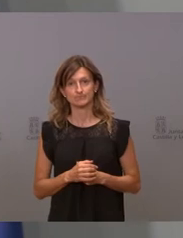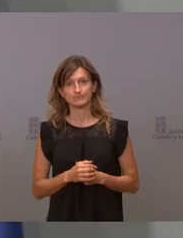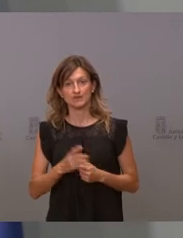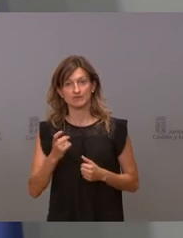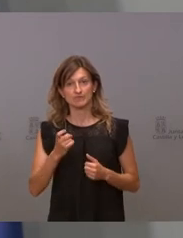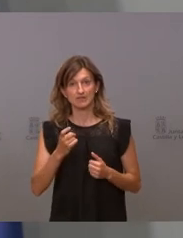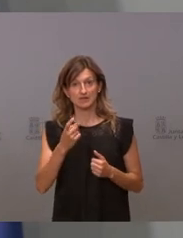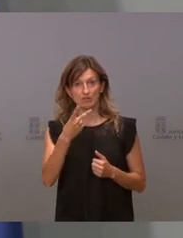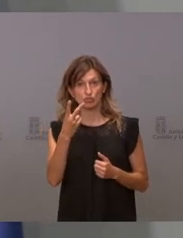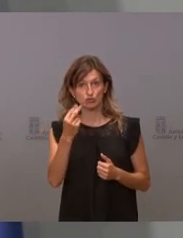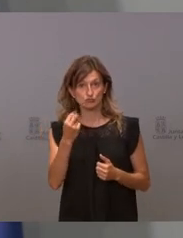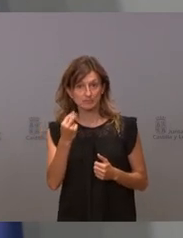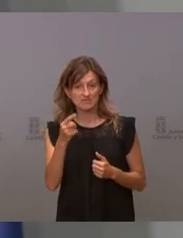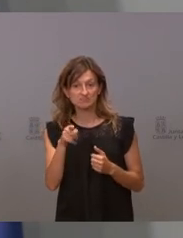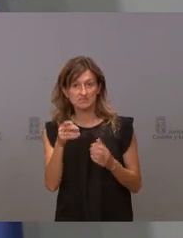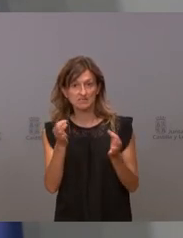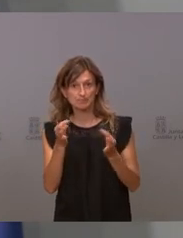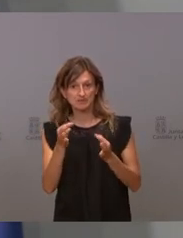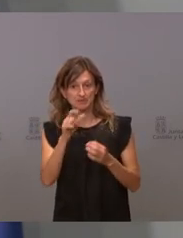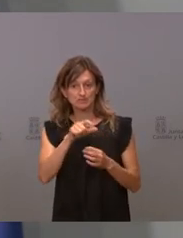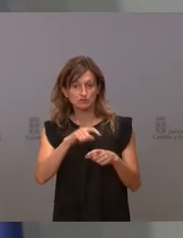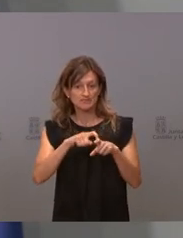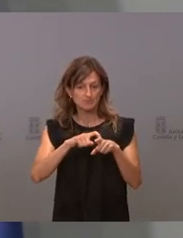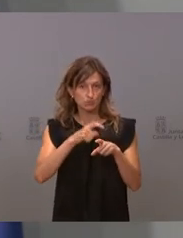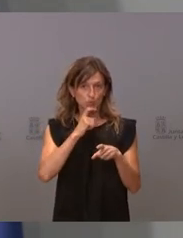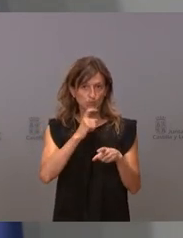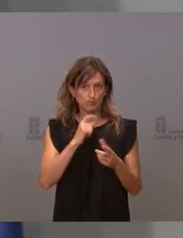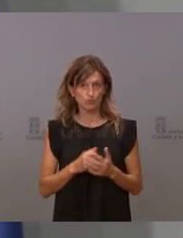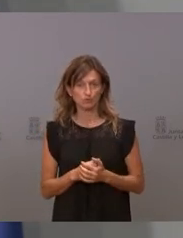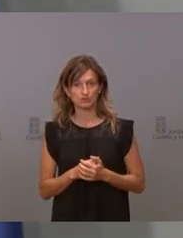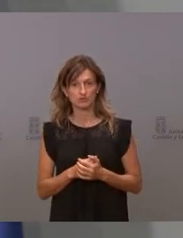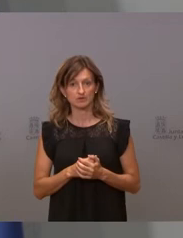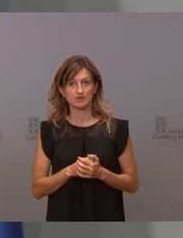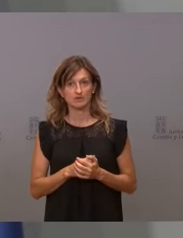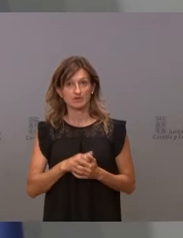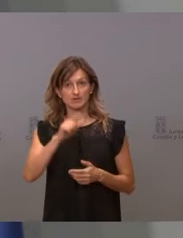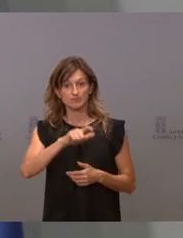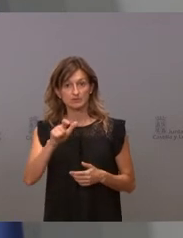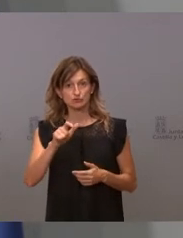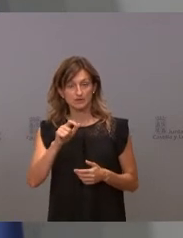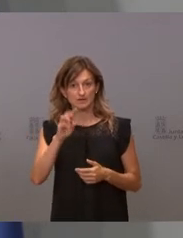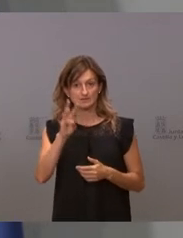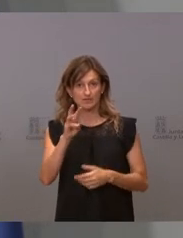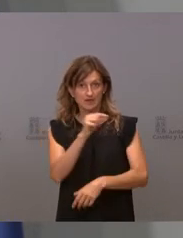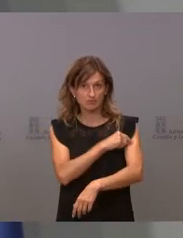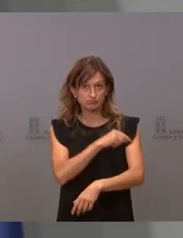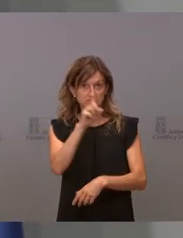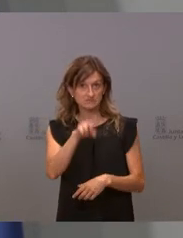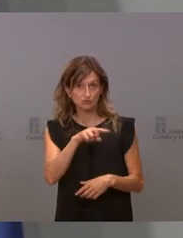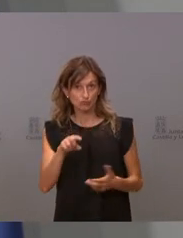estos 2.000 qué es lo que ocurre, qué tipo de gente son, si son gente que podemos dar una tercera dosis o no, y qué